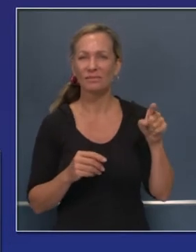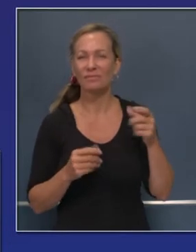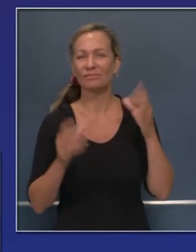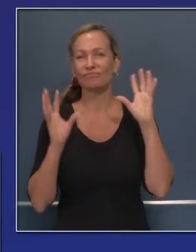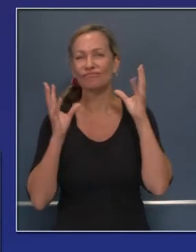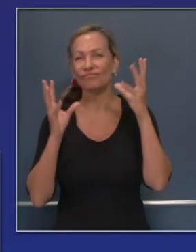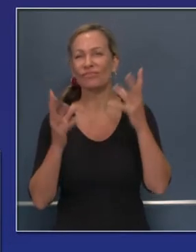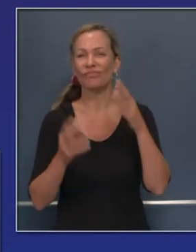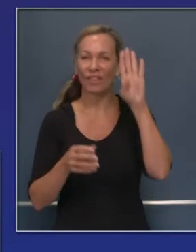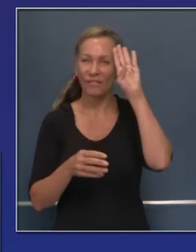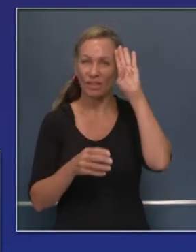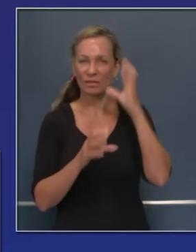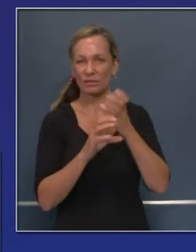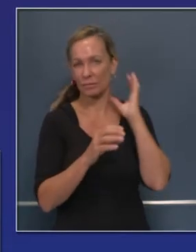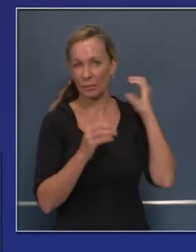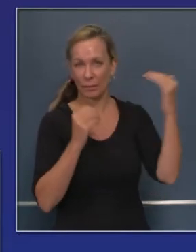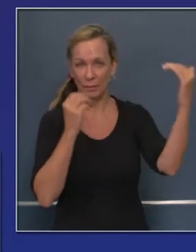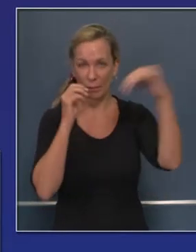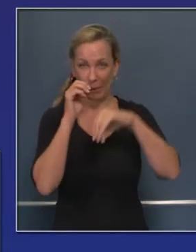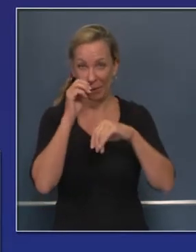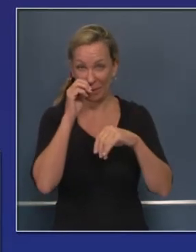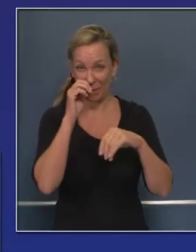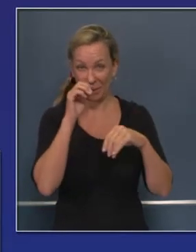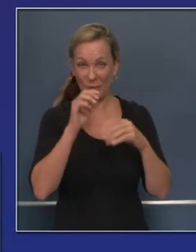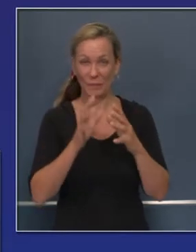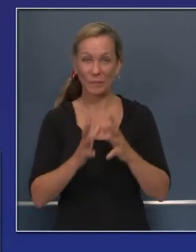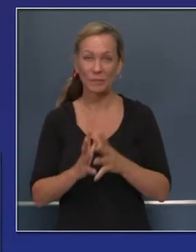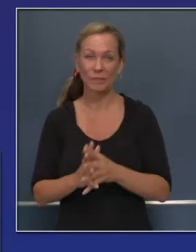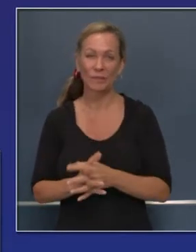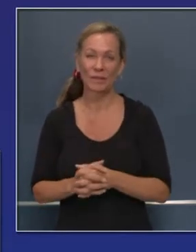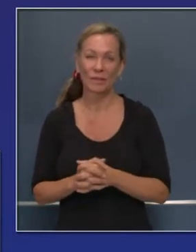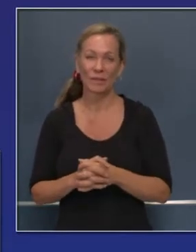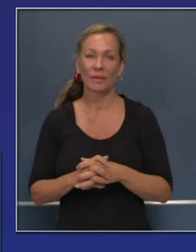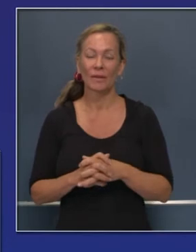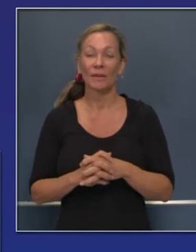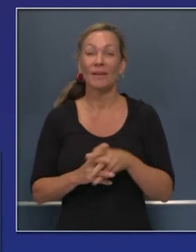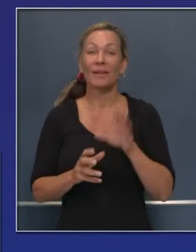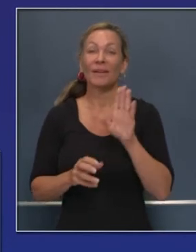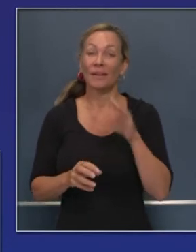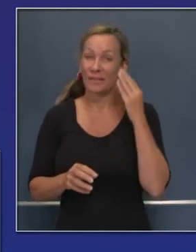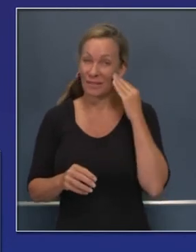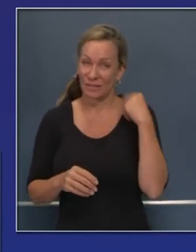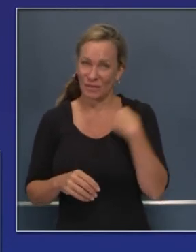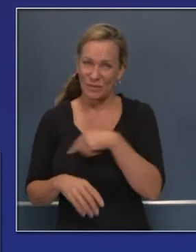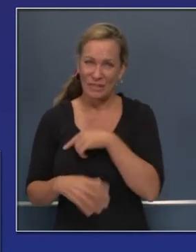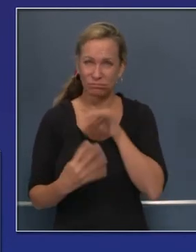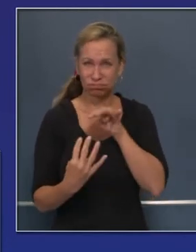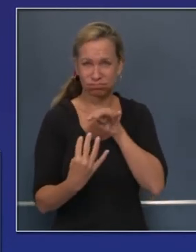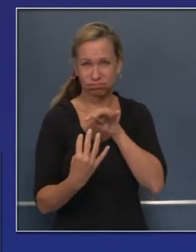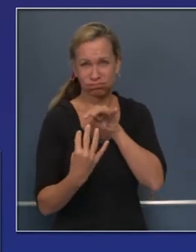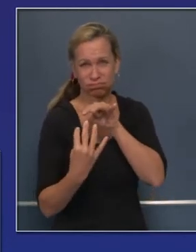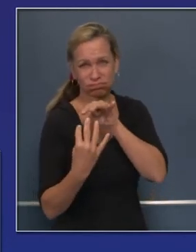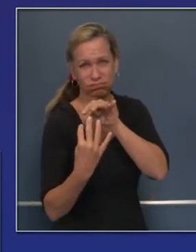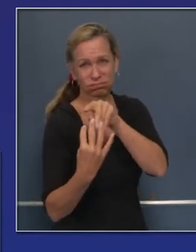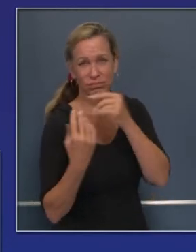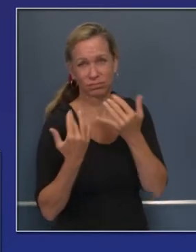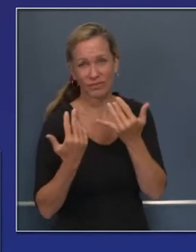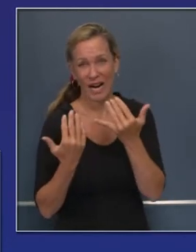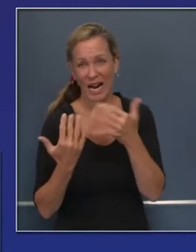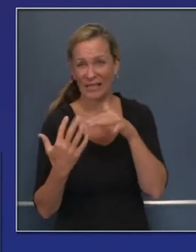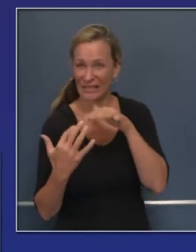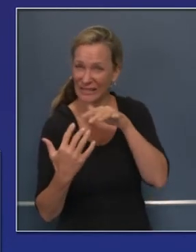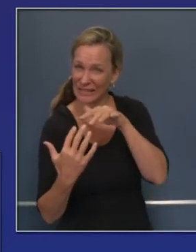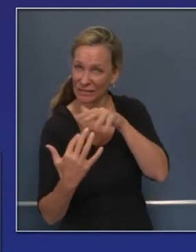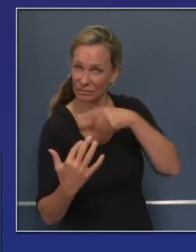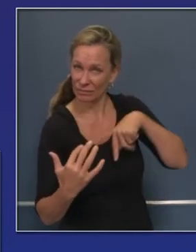y están en proceso de llegar a nosotros como recursos. Seguimos entonces luchando contra estos incendios históricos,